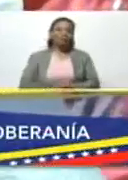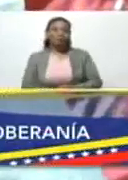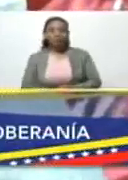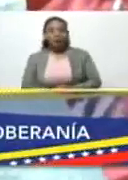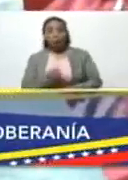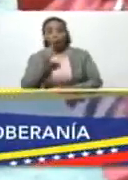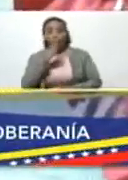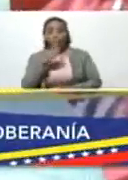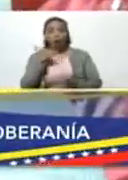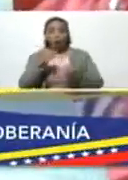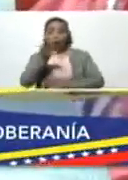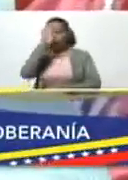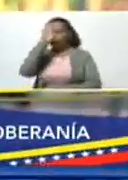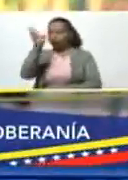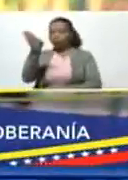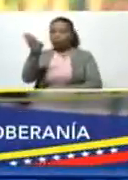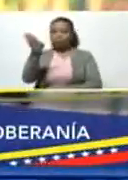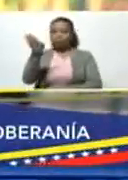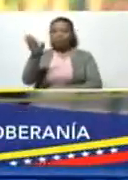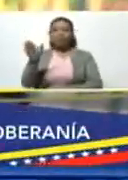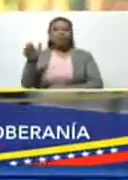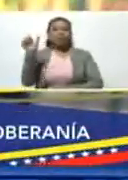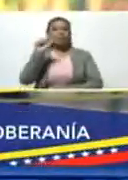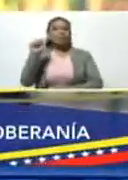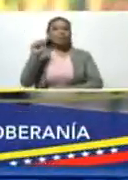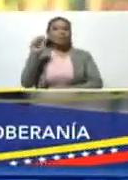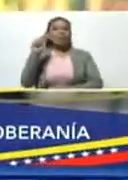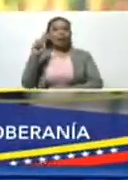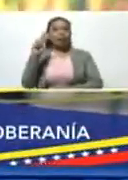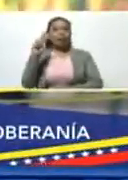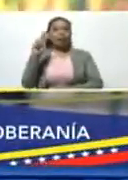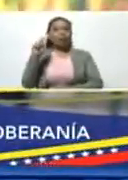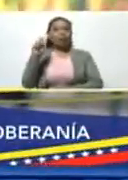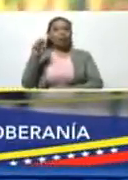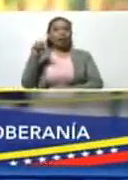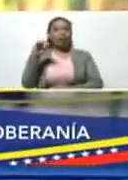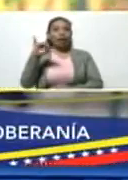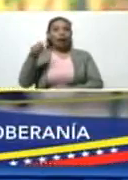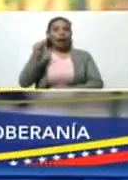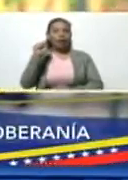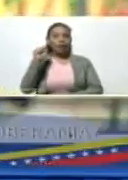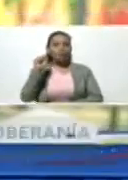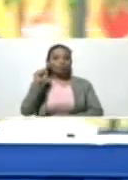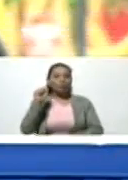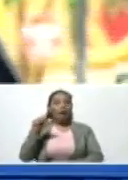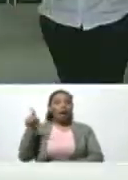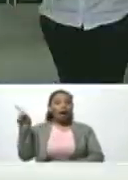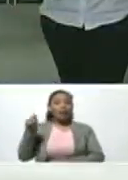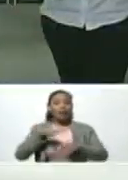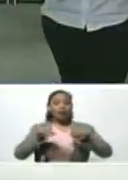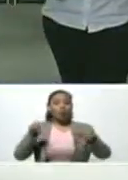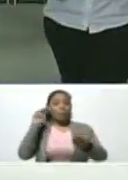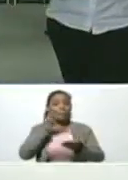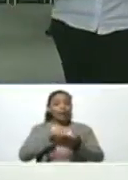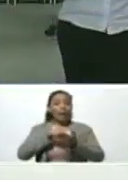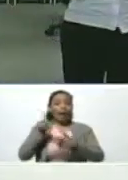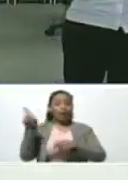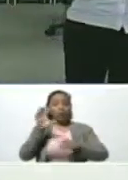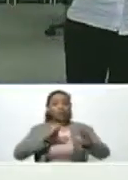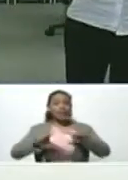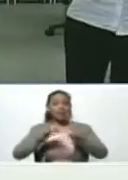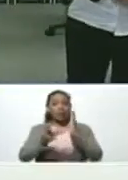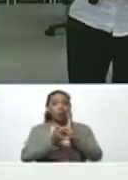Bueno, vámonos directo a Sarteneja, allá en Baruta, territorio también mirandino. Miranda es ciencia, tecnología.